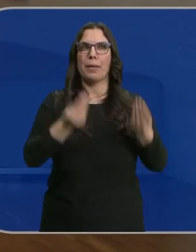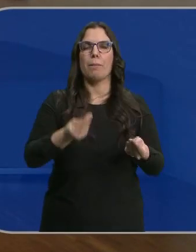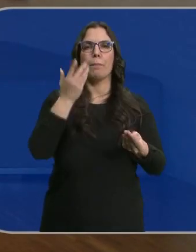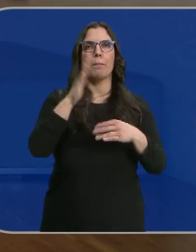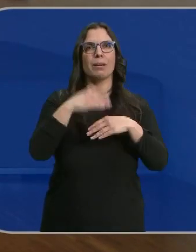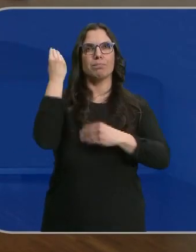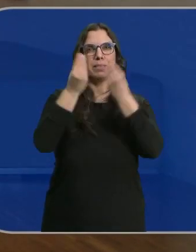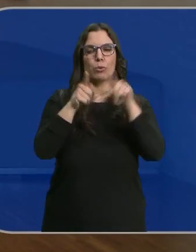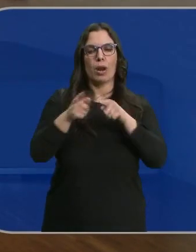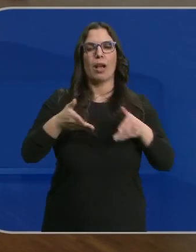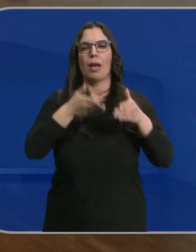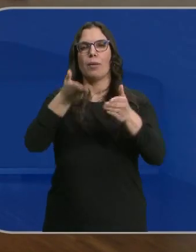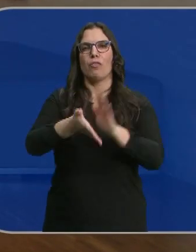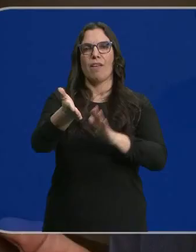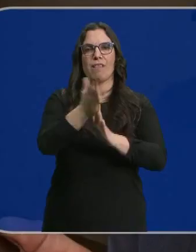yendo Castilla y León.